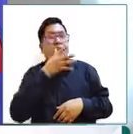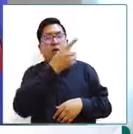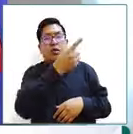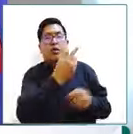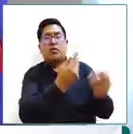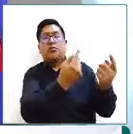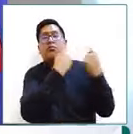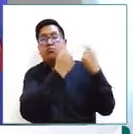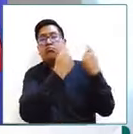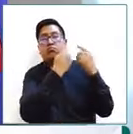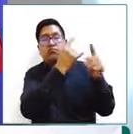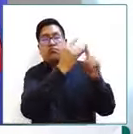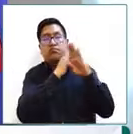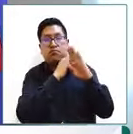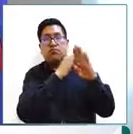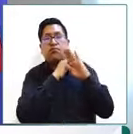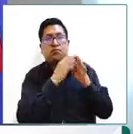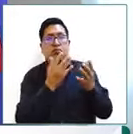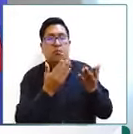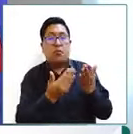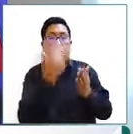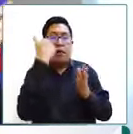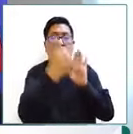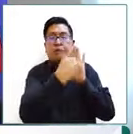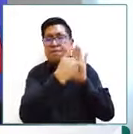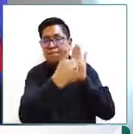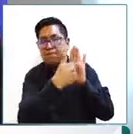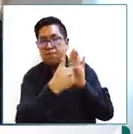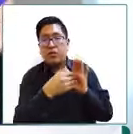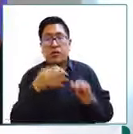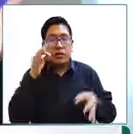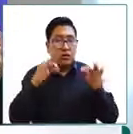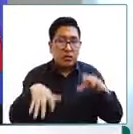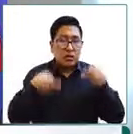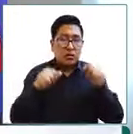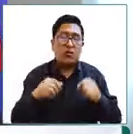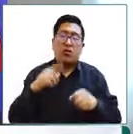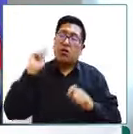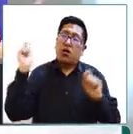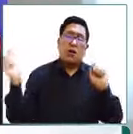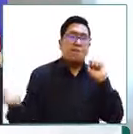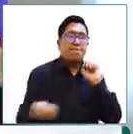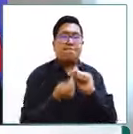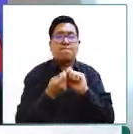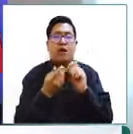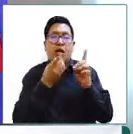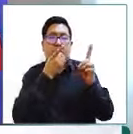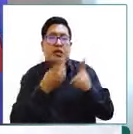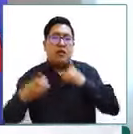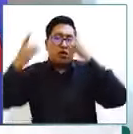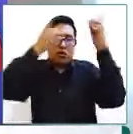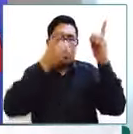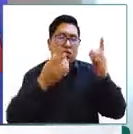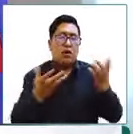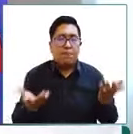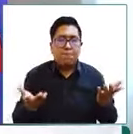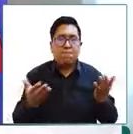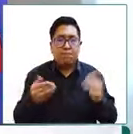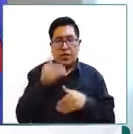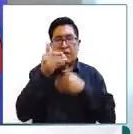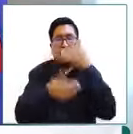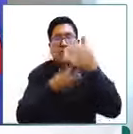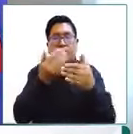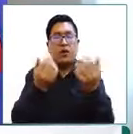adolescente han ido a amenazarles, ¿no?, de que si se meten les van a hacer una y otra cosa. Entonces, por eso es que dentro de esta ruta, por ejemplo,